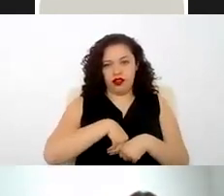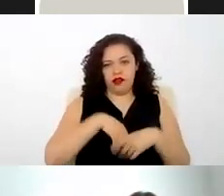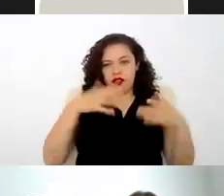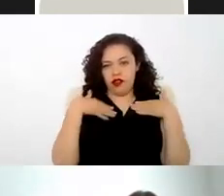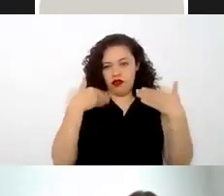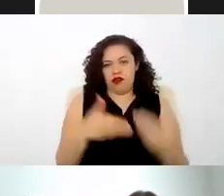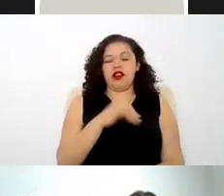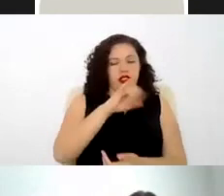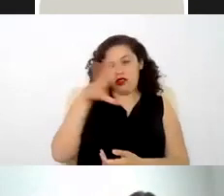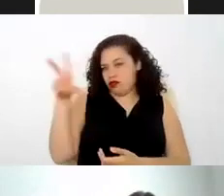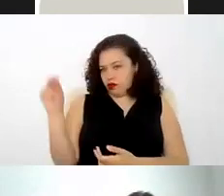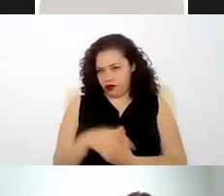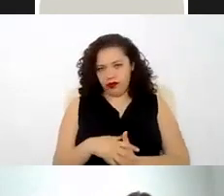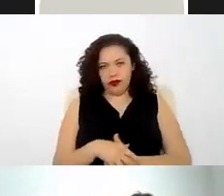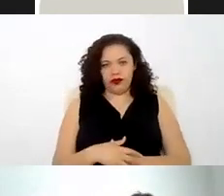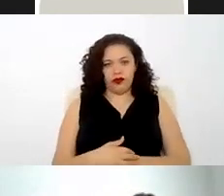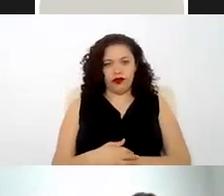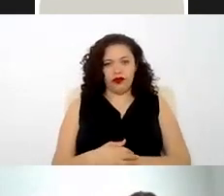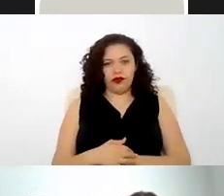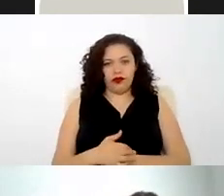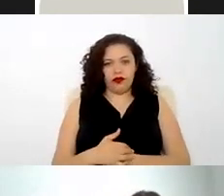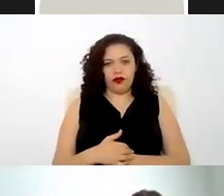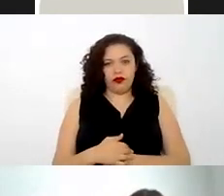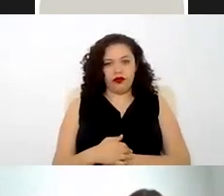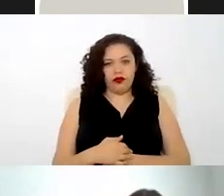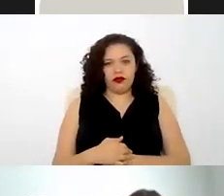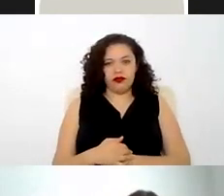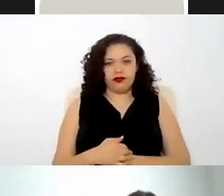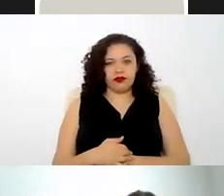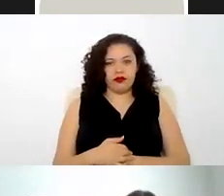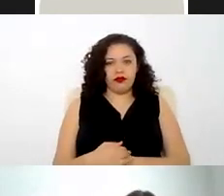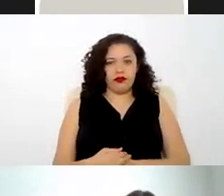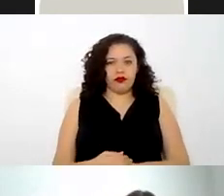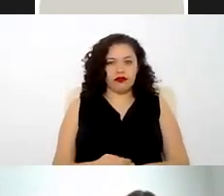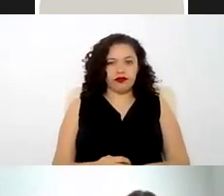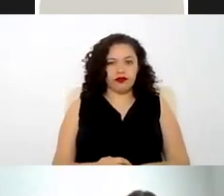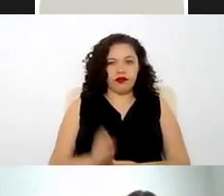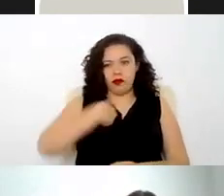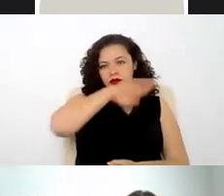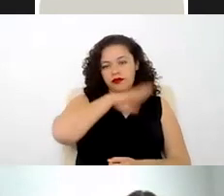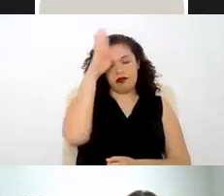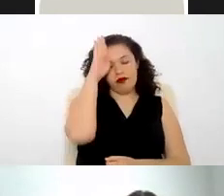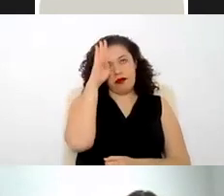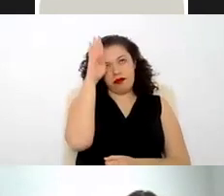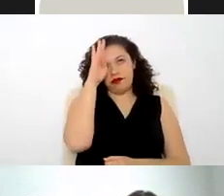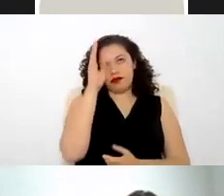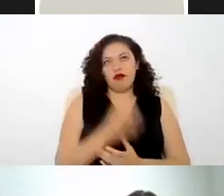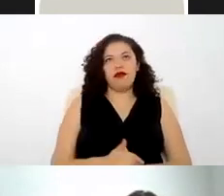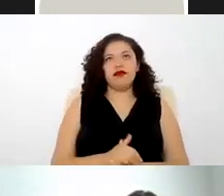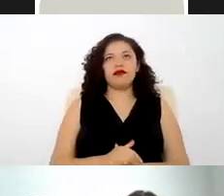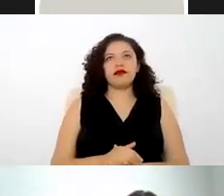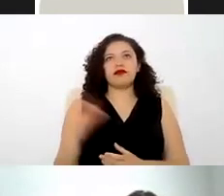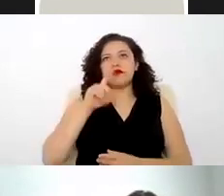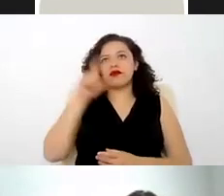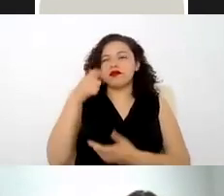y de no confianza los cuales pueden ser sindicalizables me podrías apoyar con la